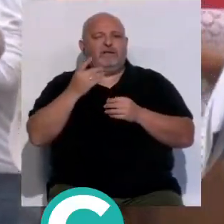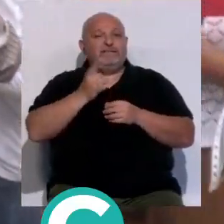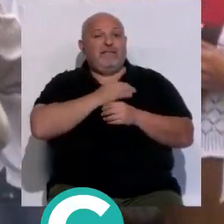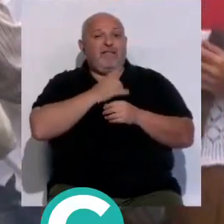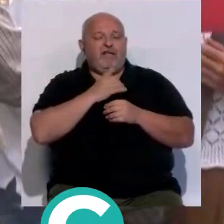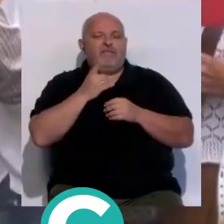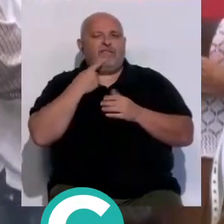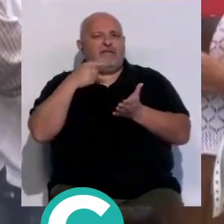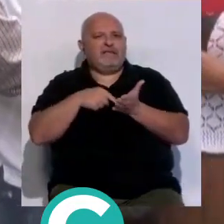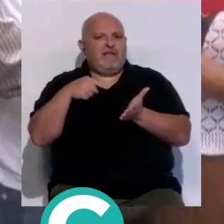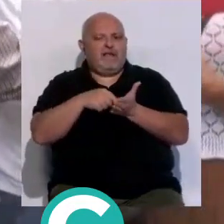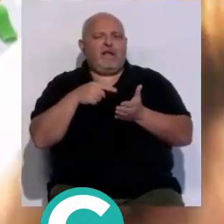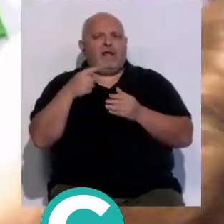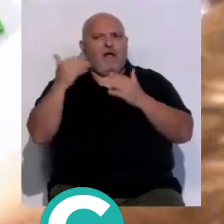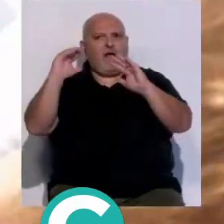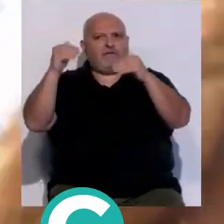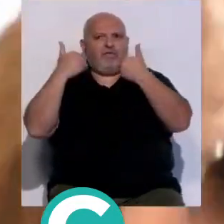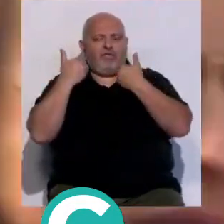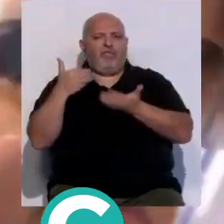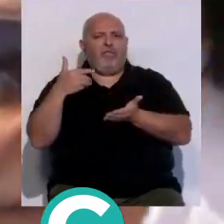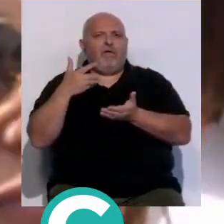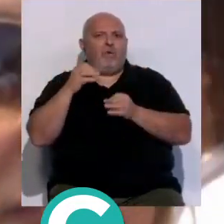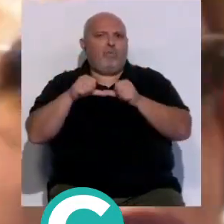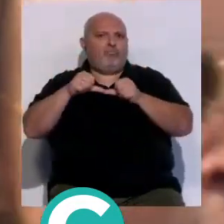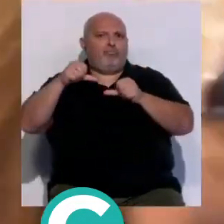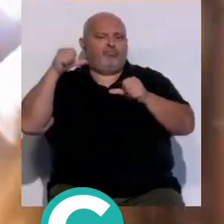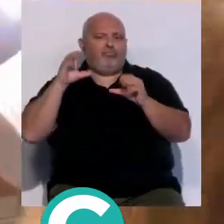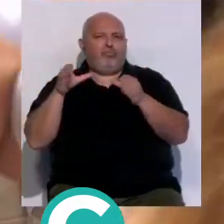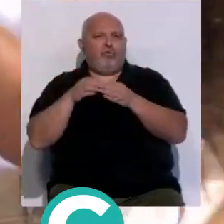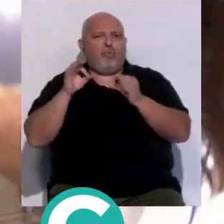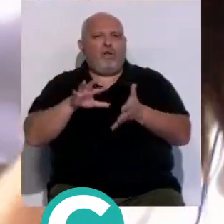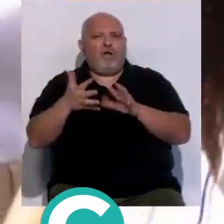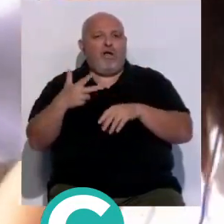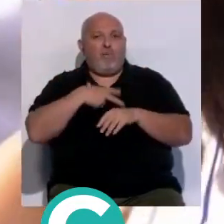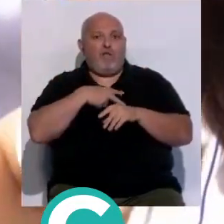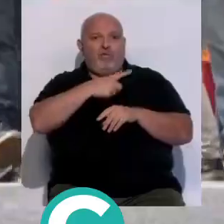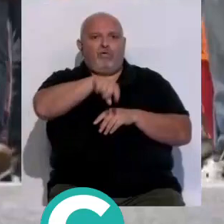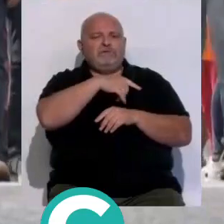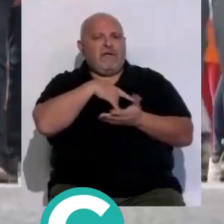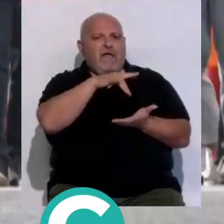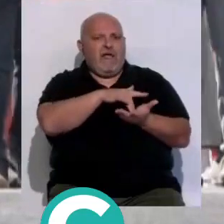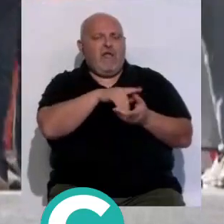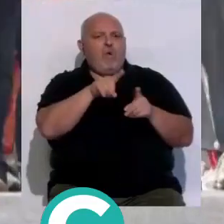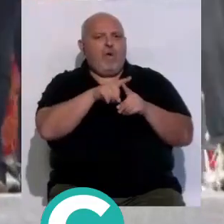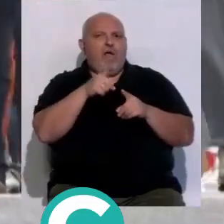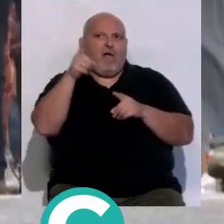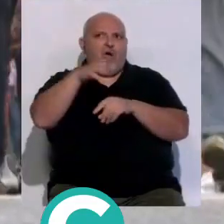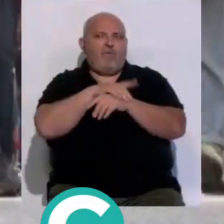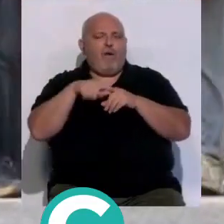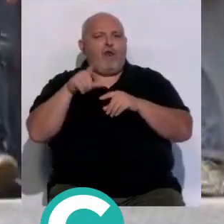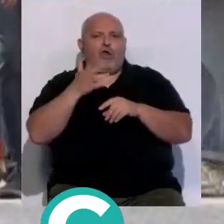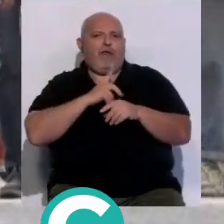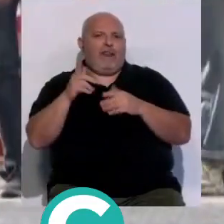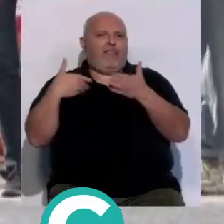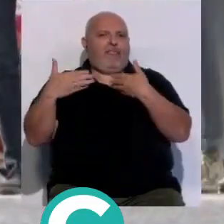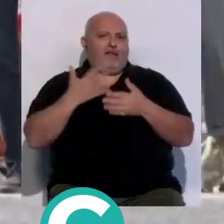convocantes siguen exigiendo que se atiendan sus demandas como se ha hecho con el colectivo del cuerpo de letrados y acusan al gobierno de cerrazón y